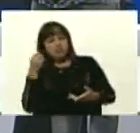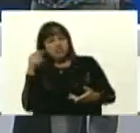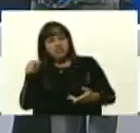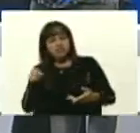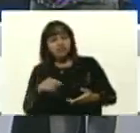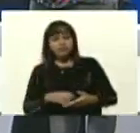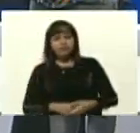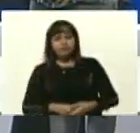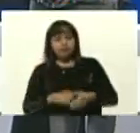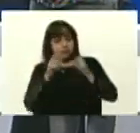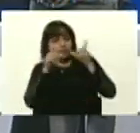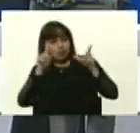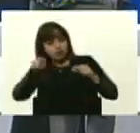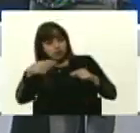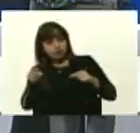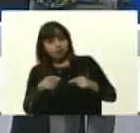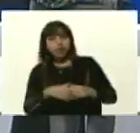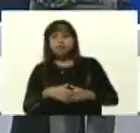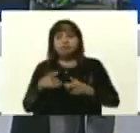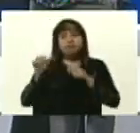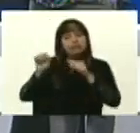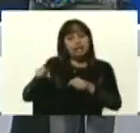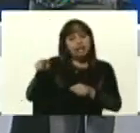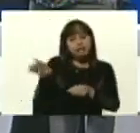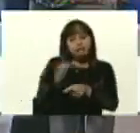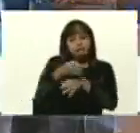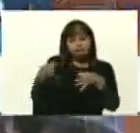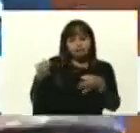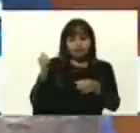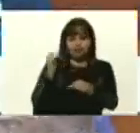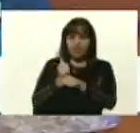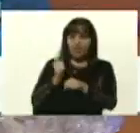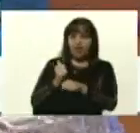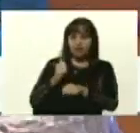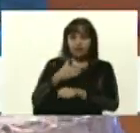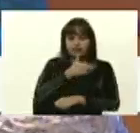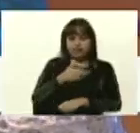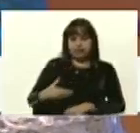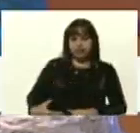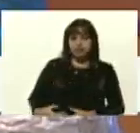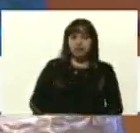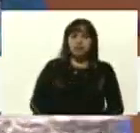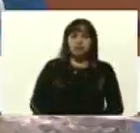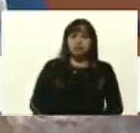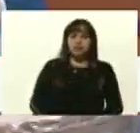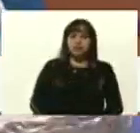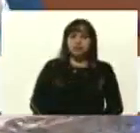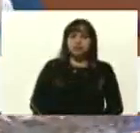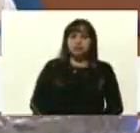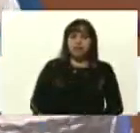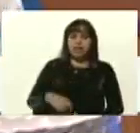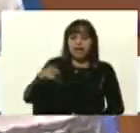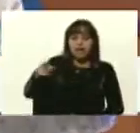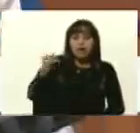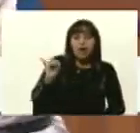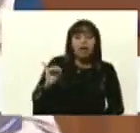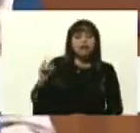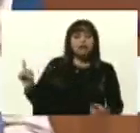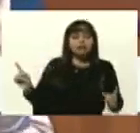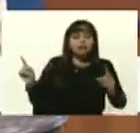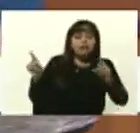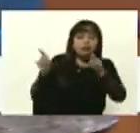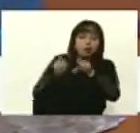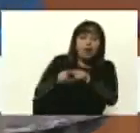¿Te impresiona o no? Dime la verdad. Es extraordinario, presidente, porque además hay plena coincidencia con la política que venimos